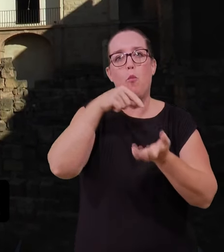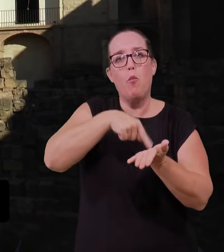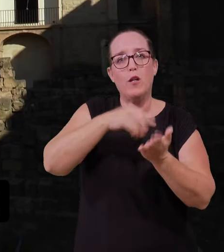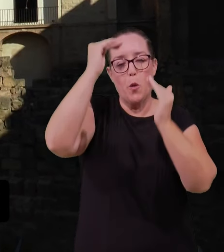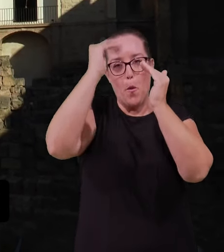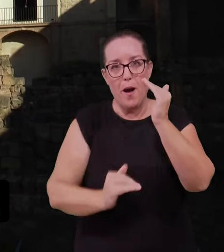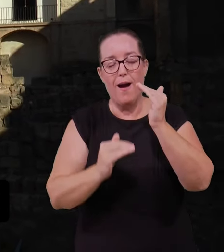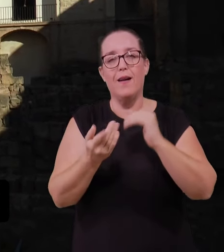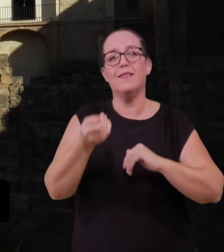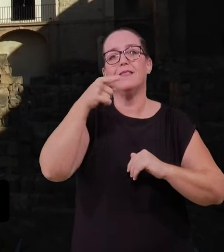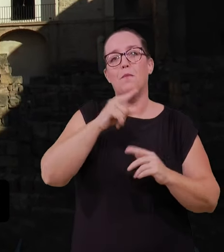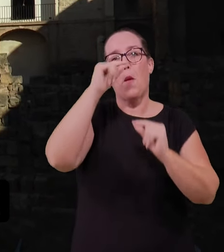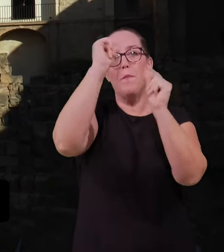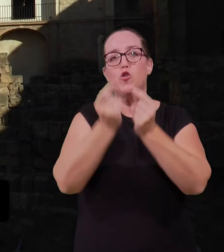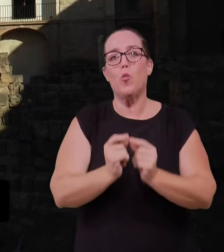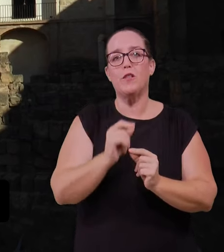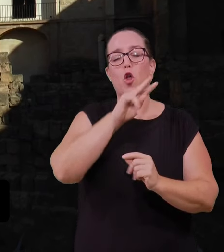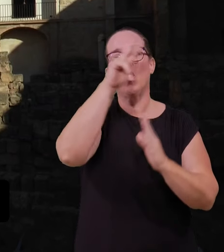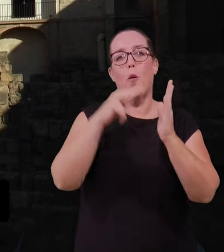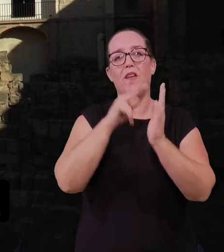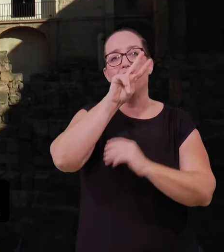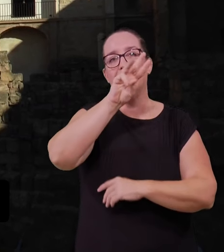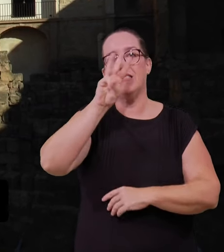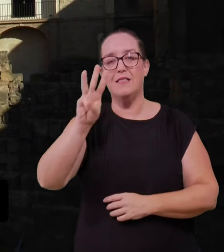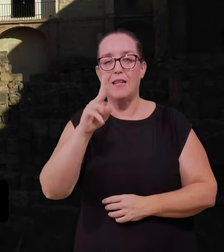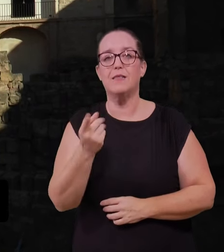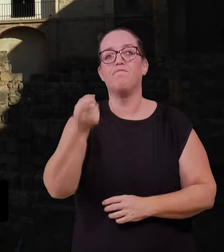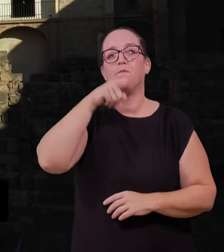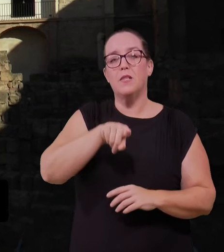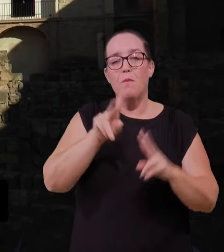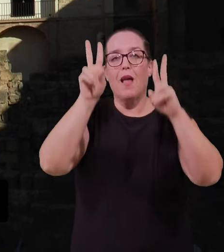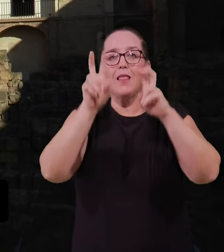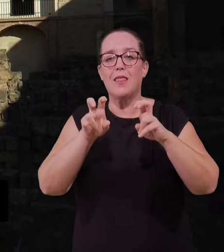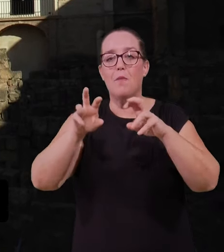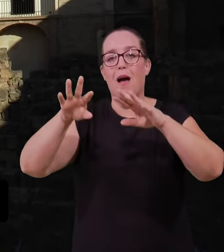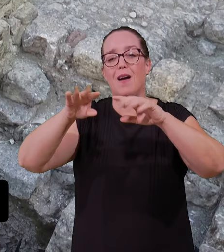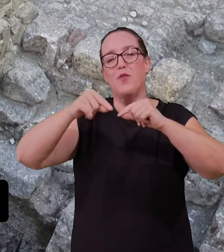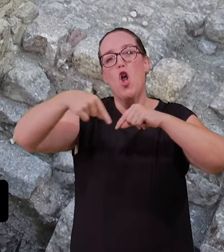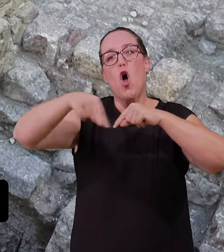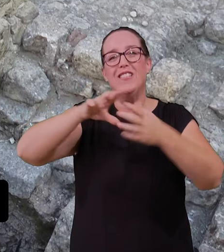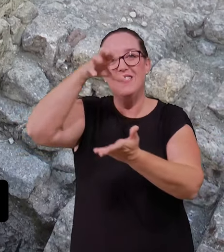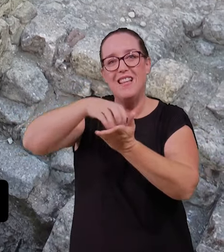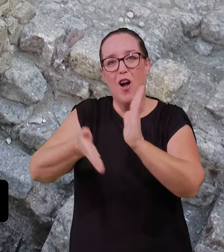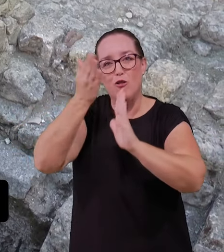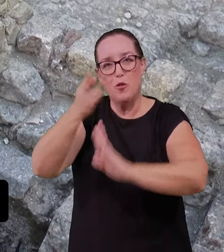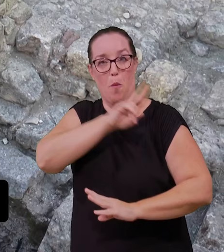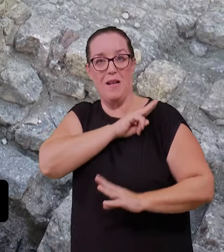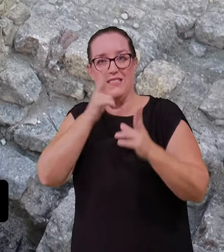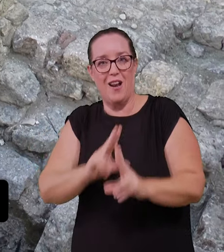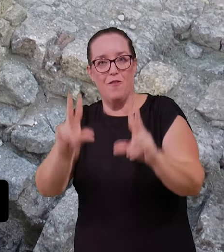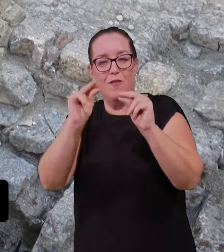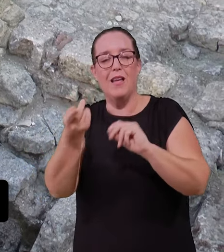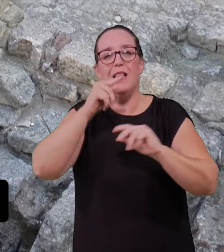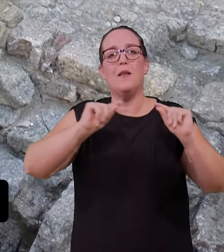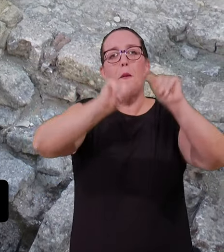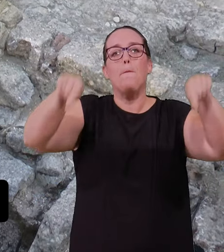bajada seguida de impuestos, la aprobación del presupuesto de 2023, el final de los procesos urbanísticos sobre la base logística